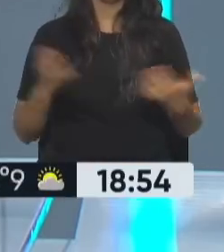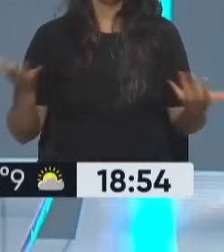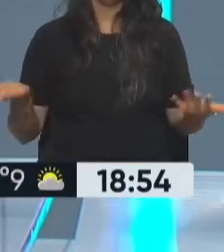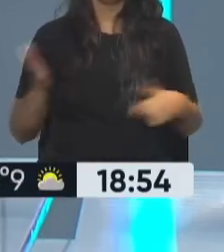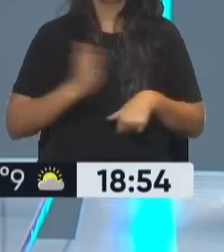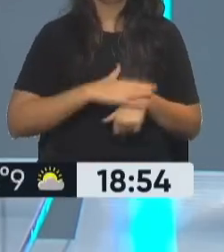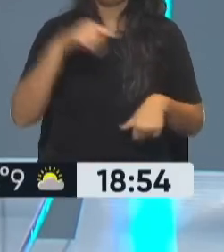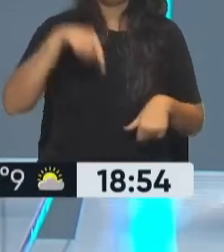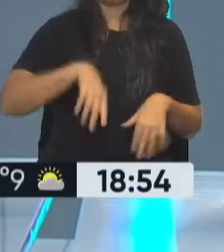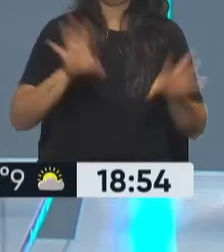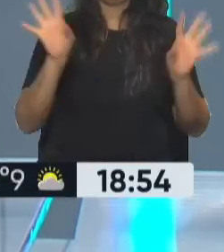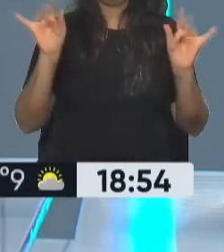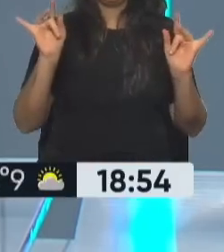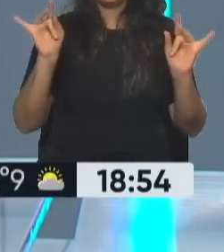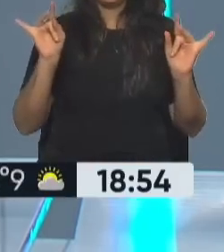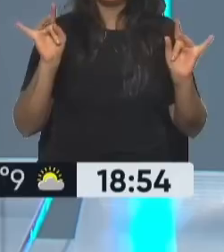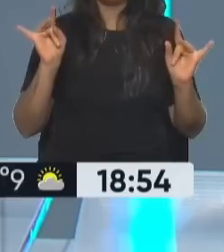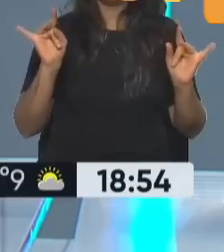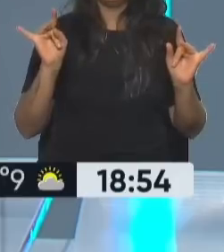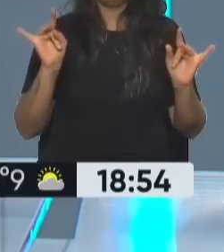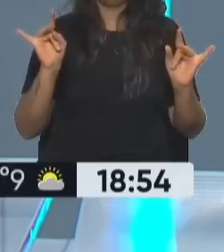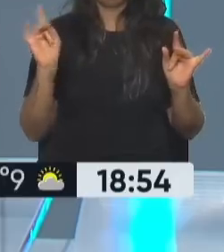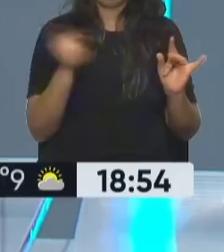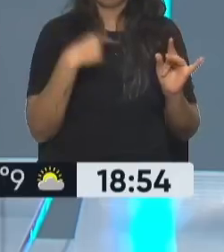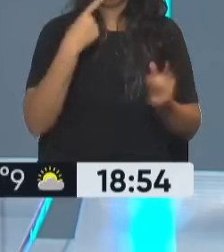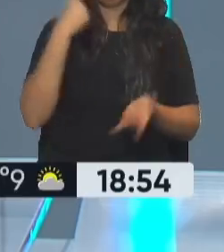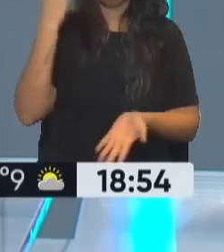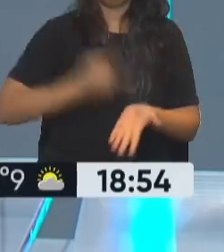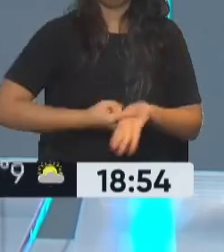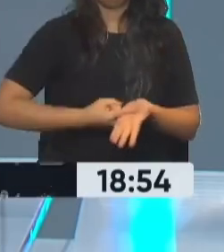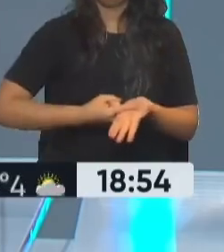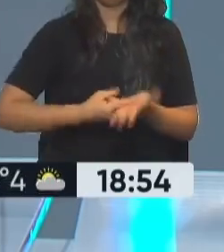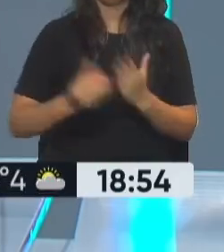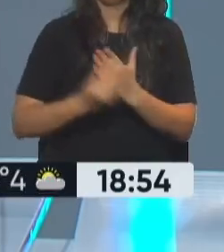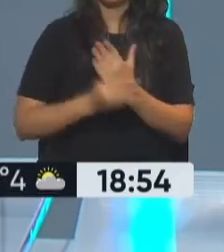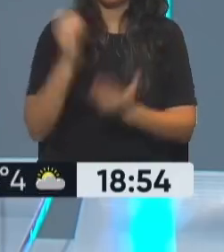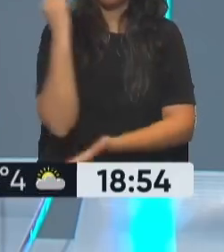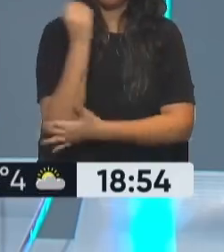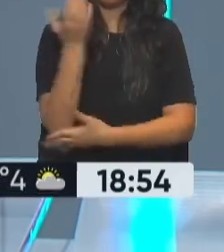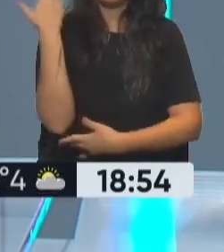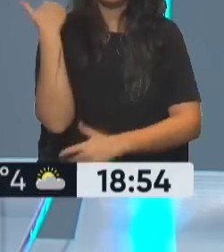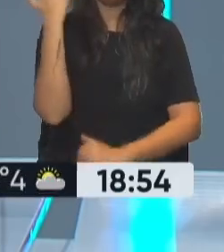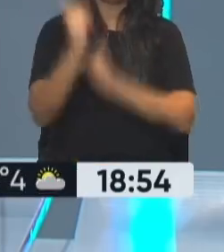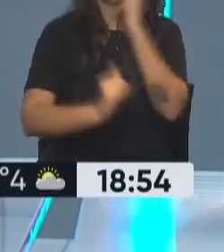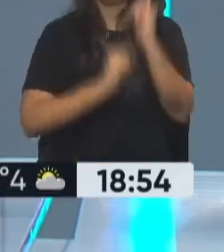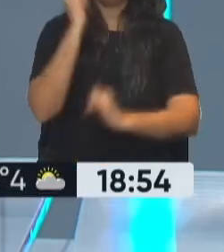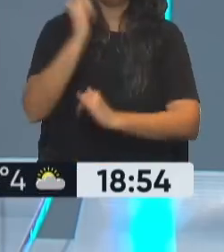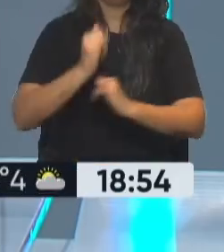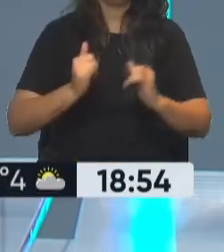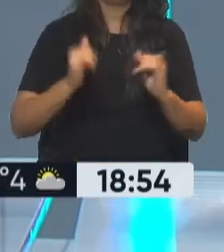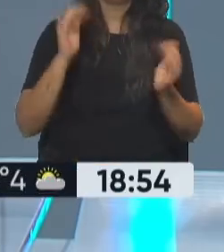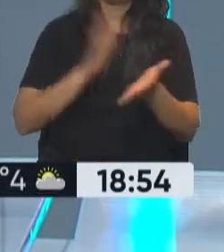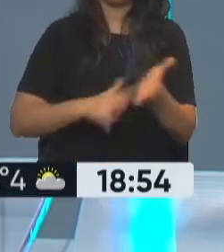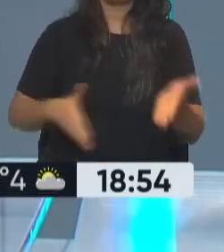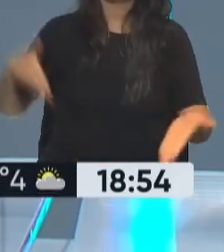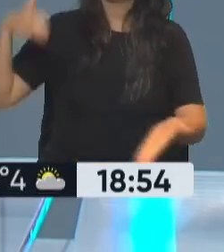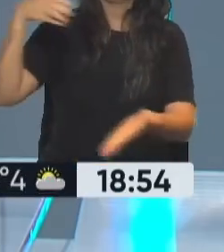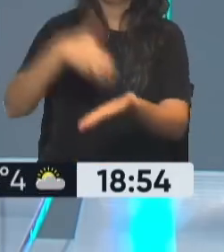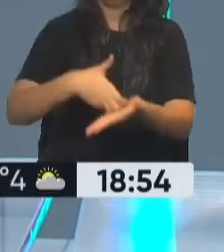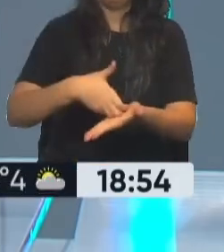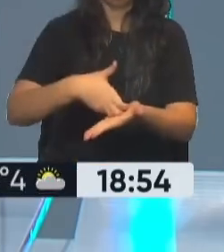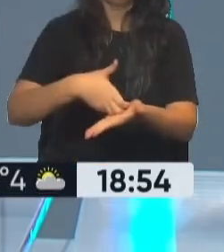beneficios previsionales y haberes a más de 3,2 millones de jubilados y pensionados. Esta nueva